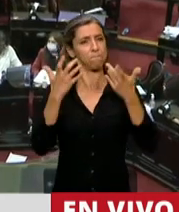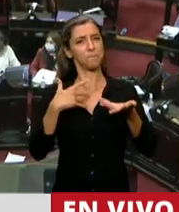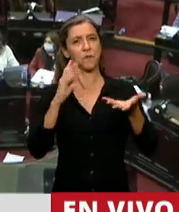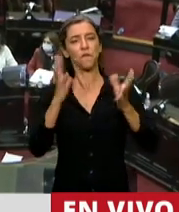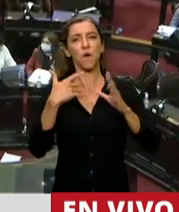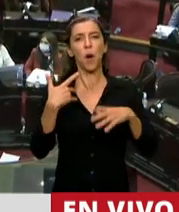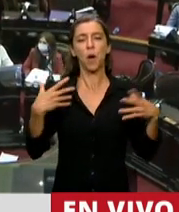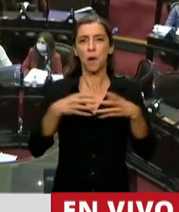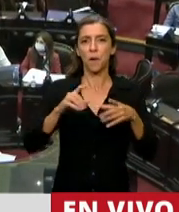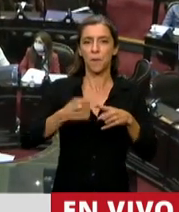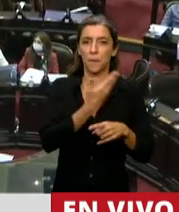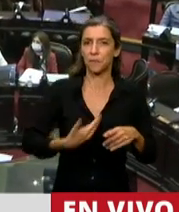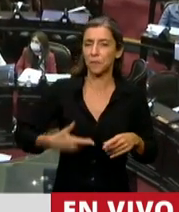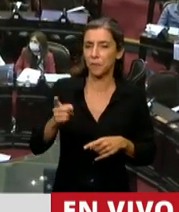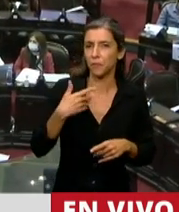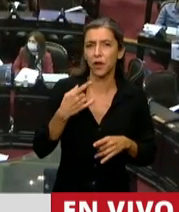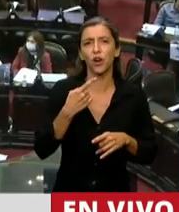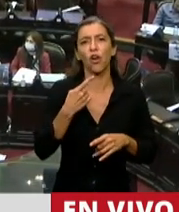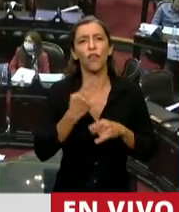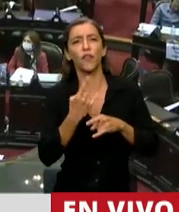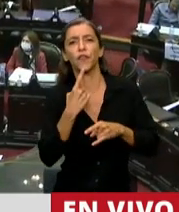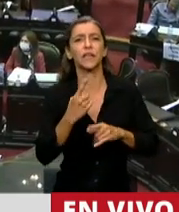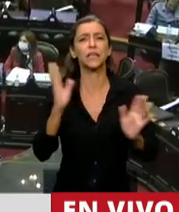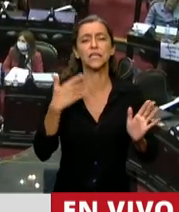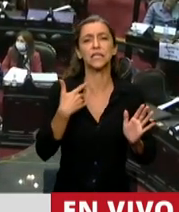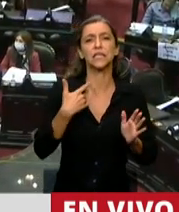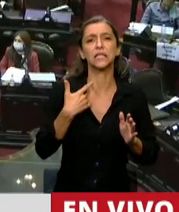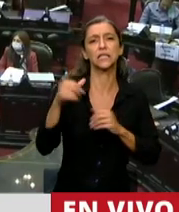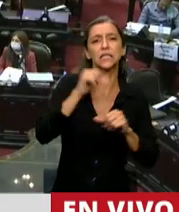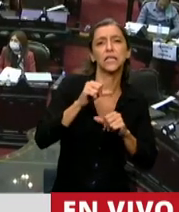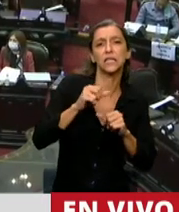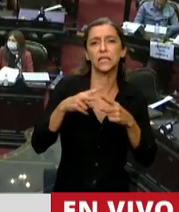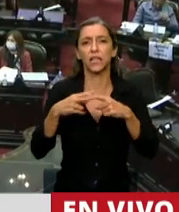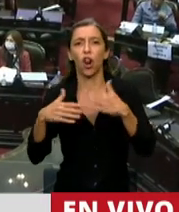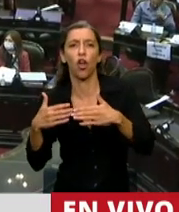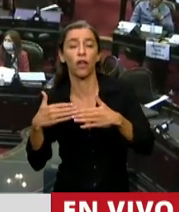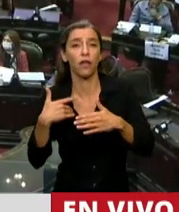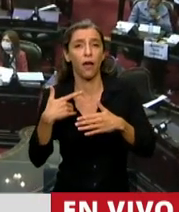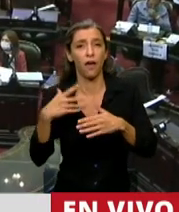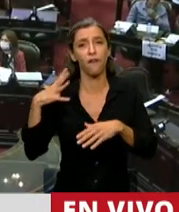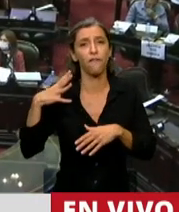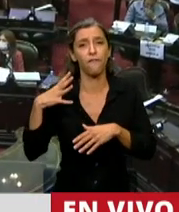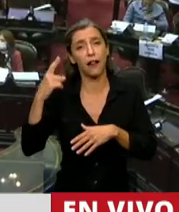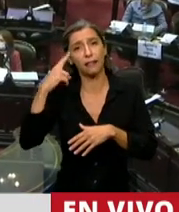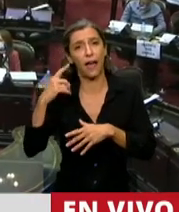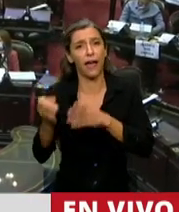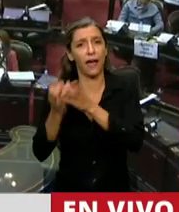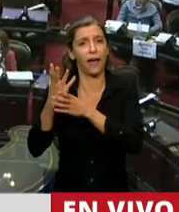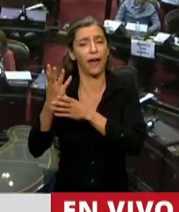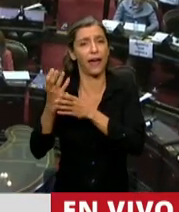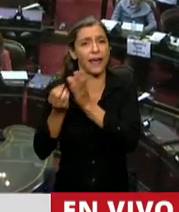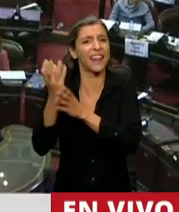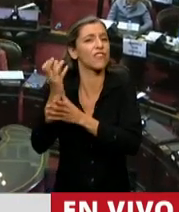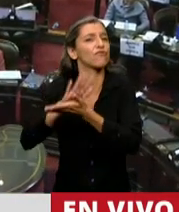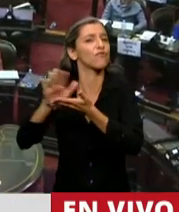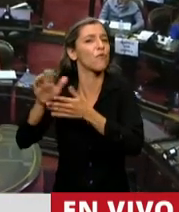Siempre hablan de ciencia y tecnología, y la innovación tecnológica no existe. Muchachos, lean el nombre completo del Ministerio para